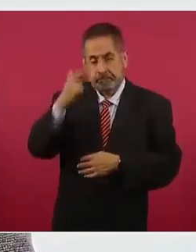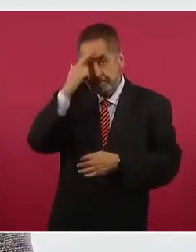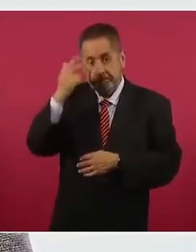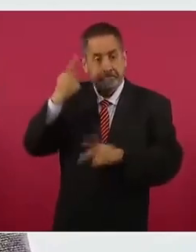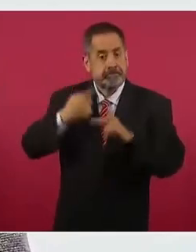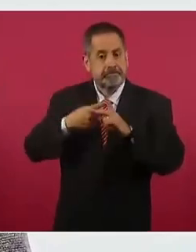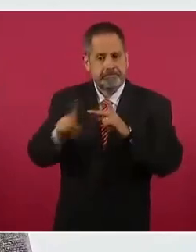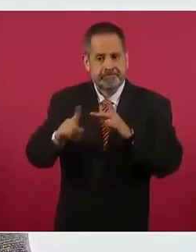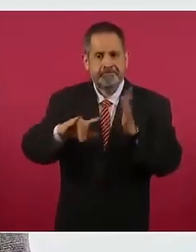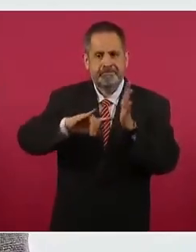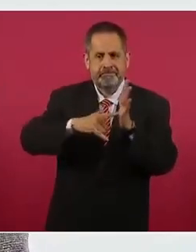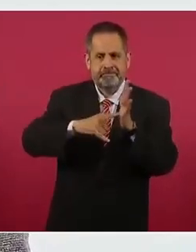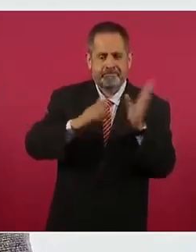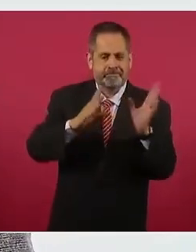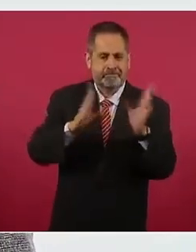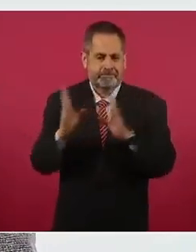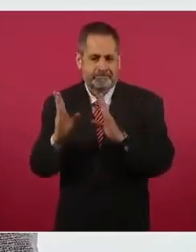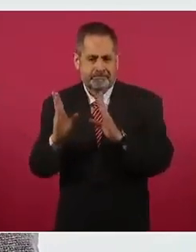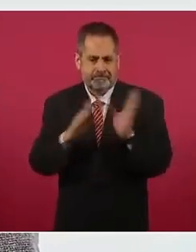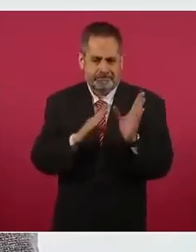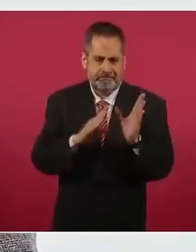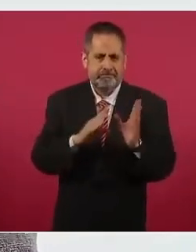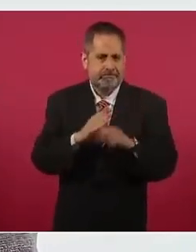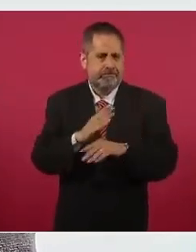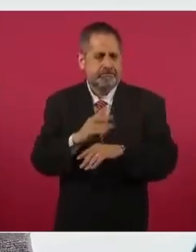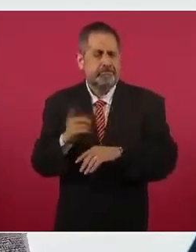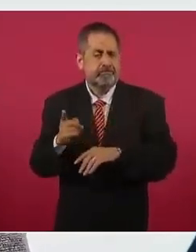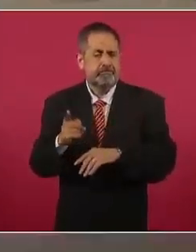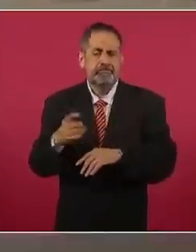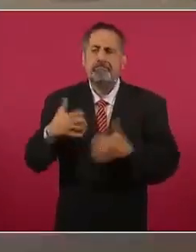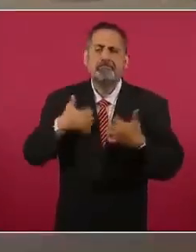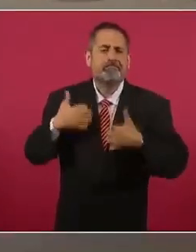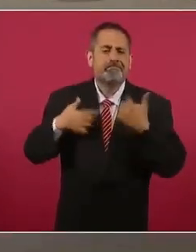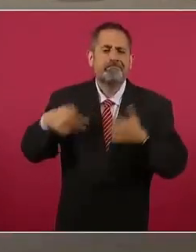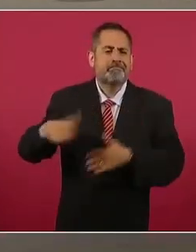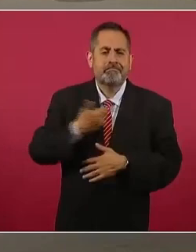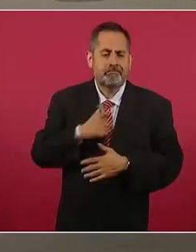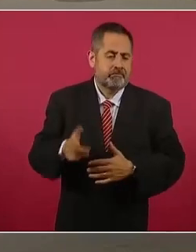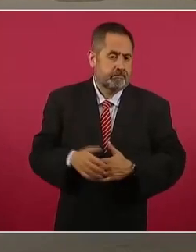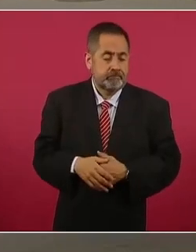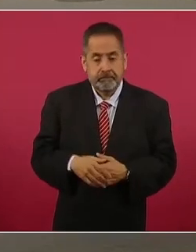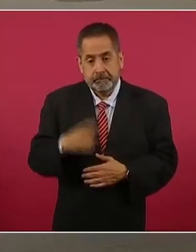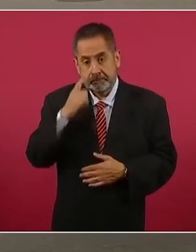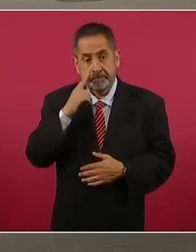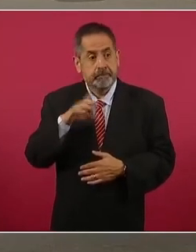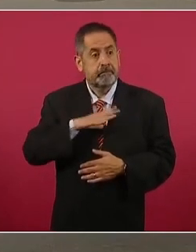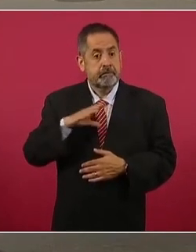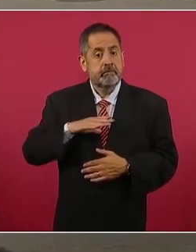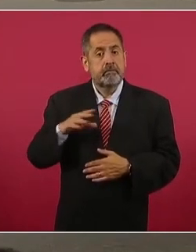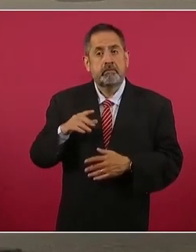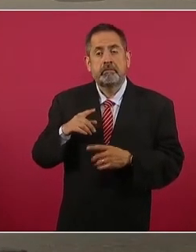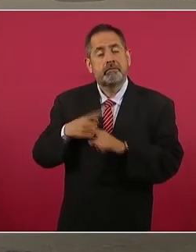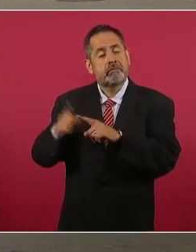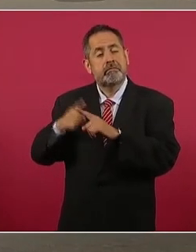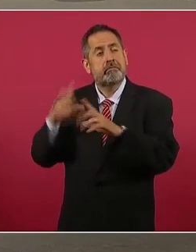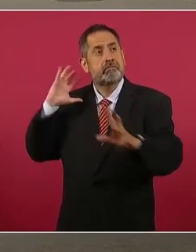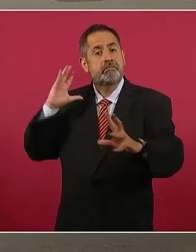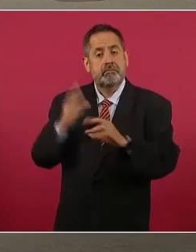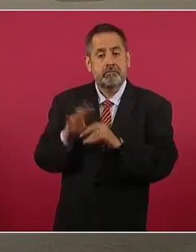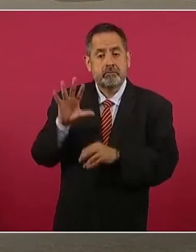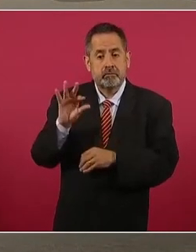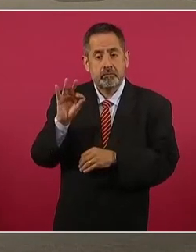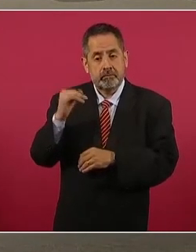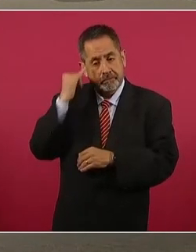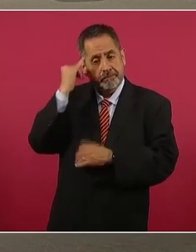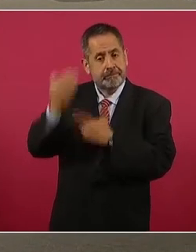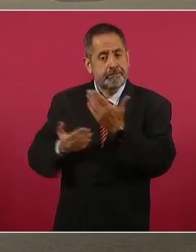este horario. Hay más de 40 iniciativas de ley presentadas